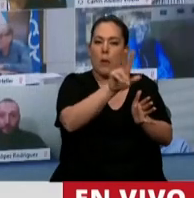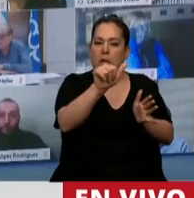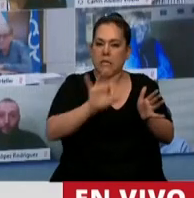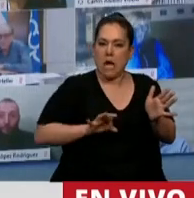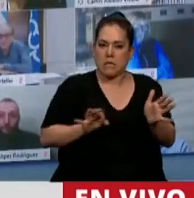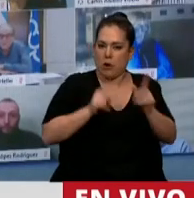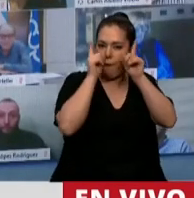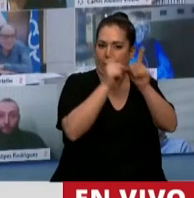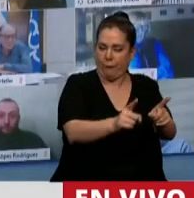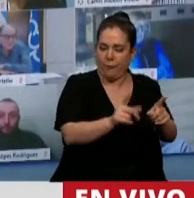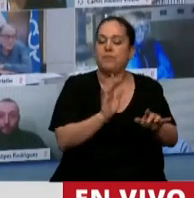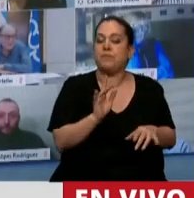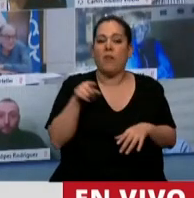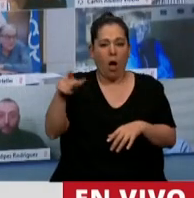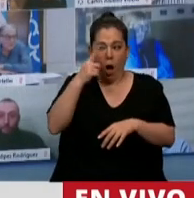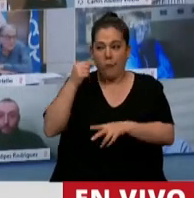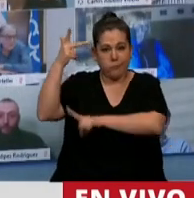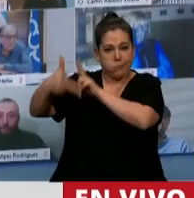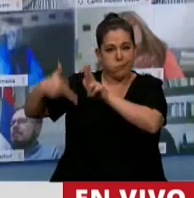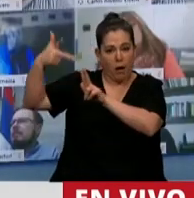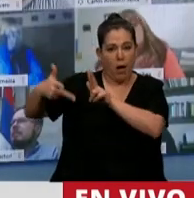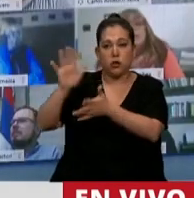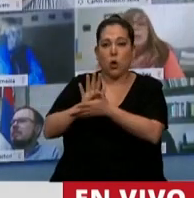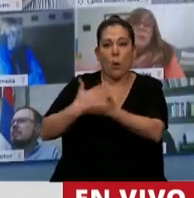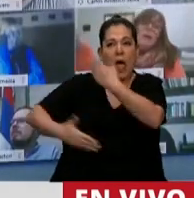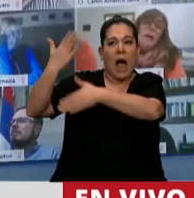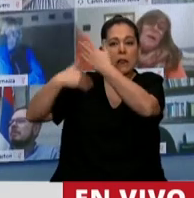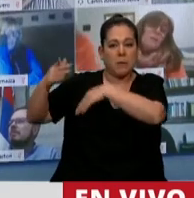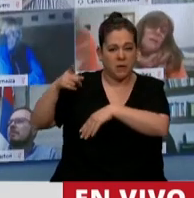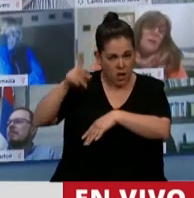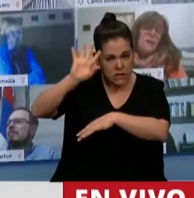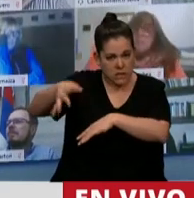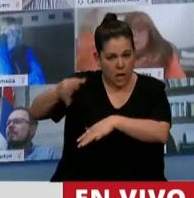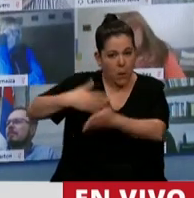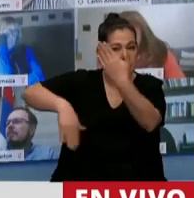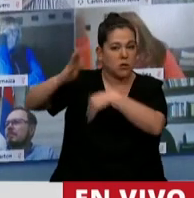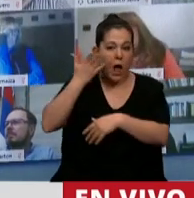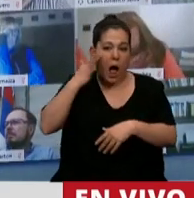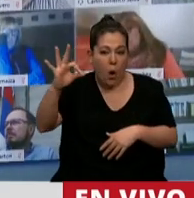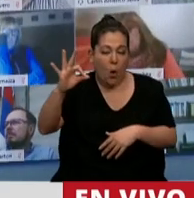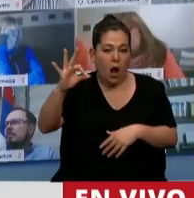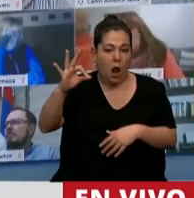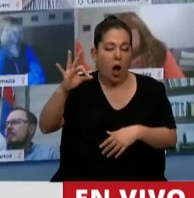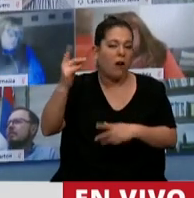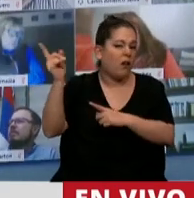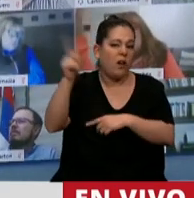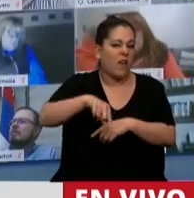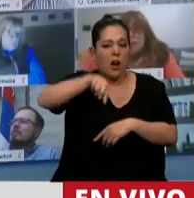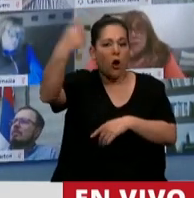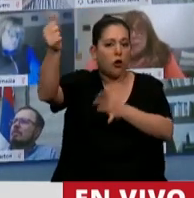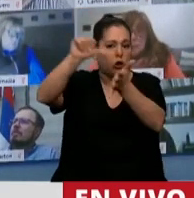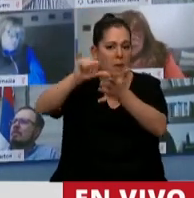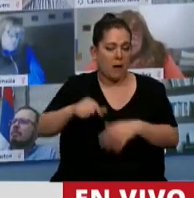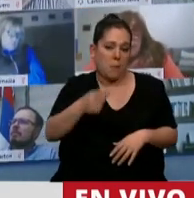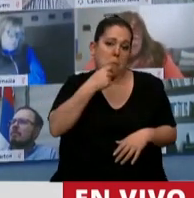Este señor que acaba de hablar con diatribas a los antepasados nuestros, ¿sabe que la gran mayoría de nuestros abuelos son inmigrantes? ¿Que en el caso mío, mi abuela